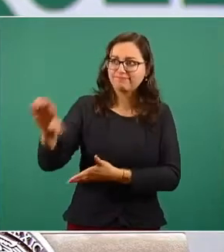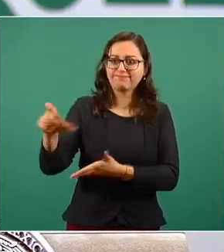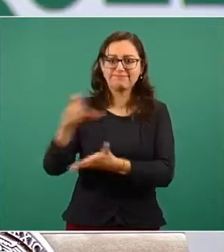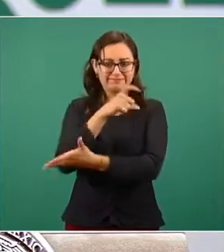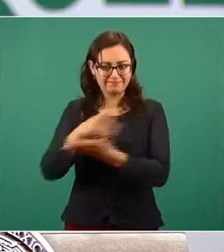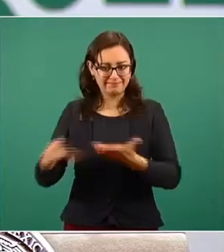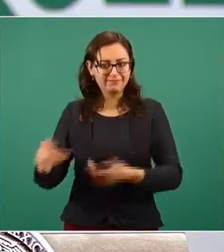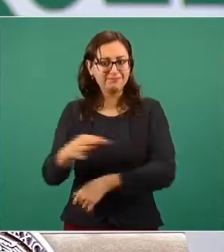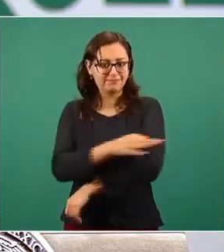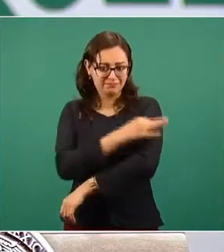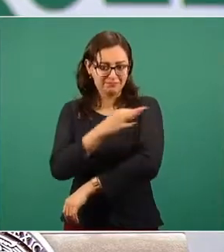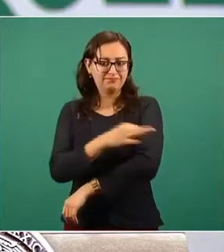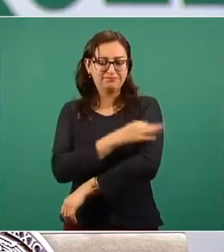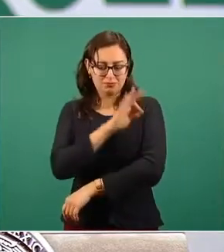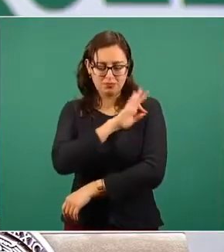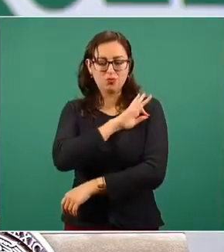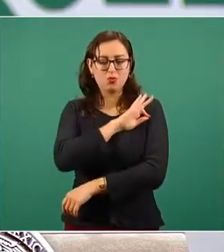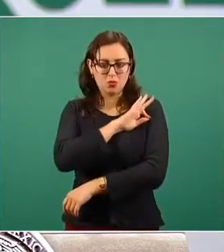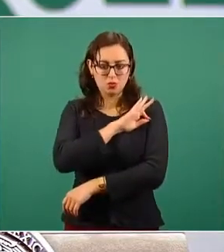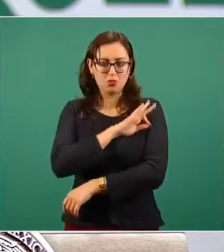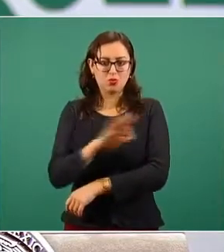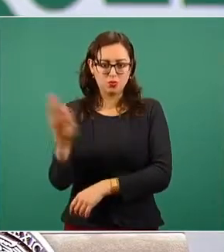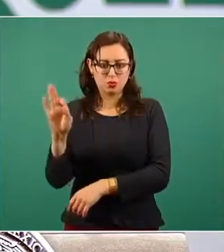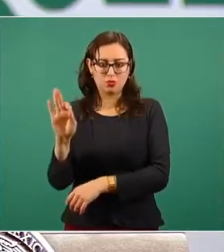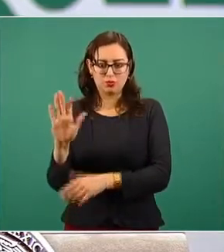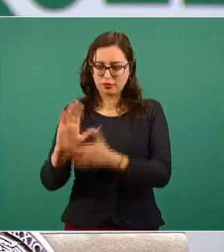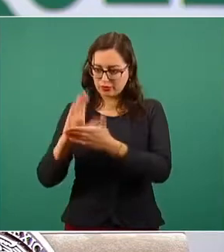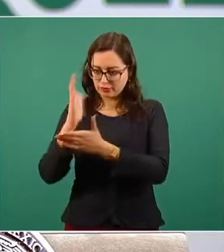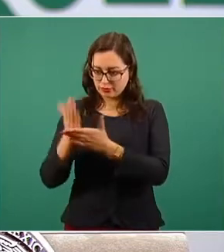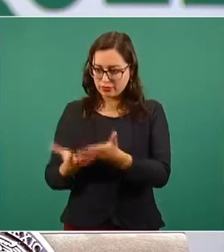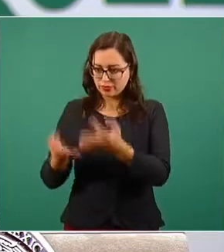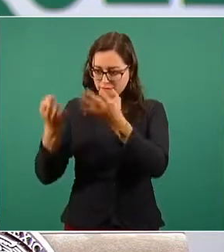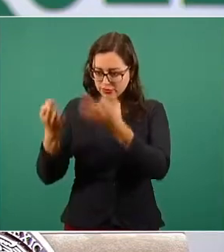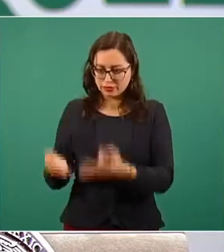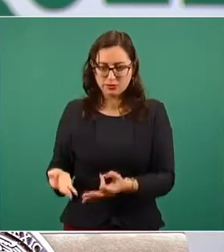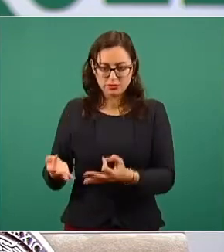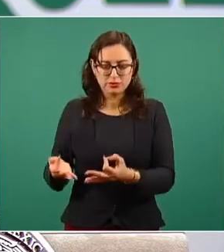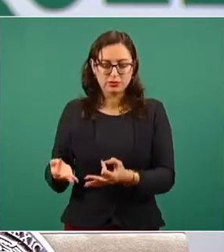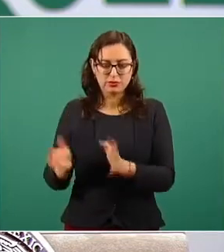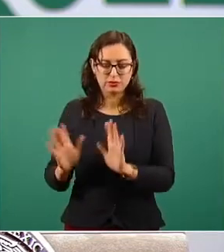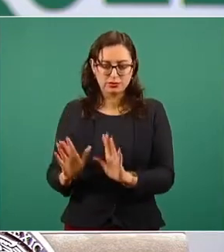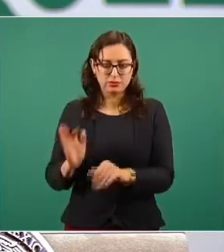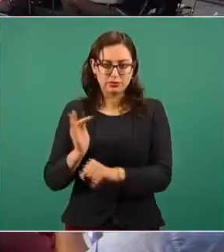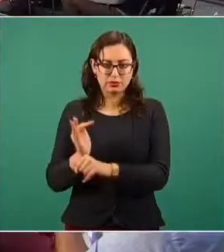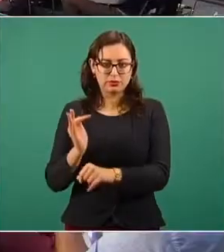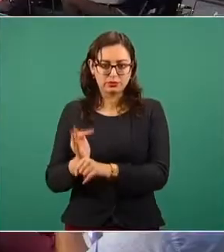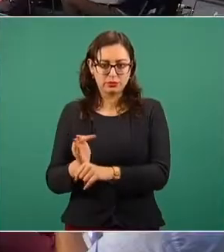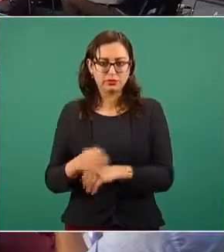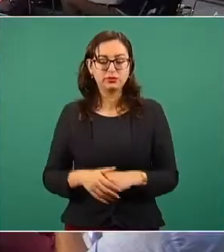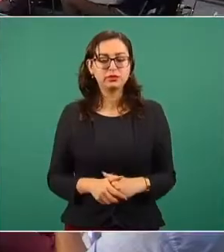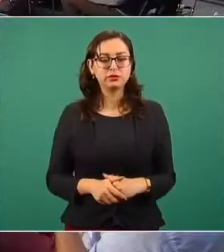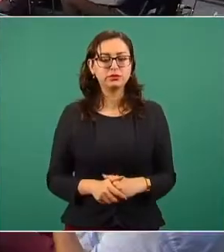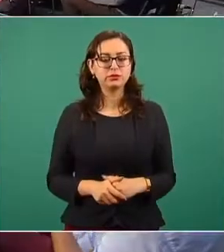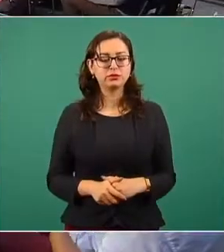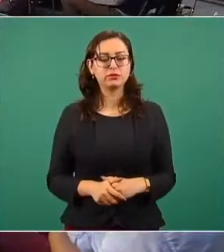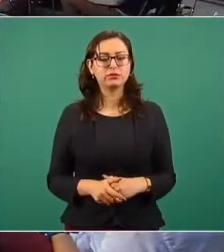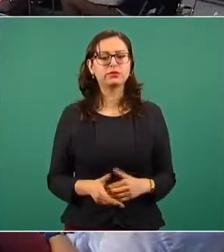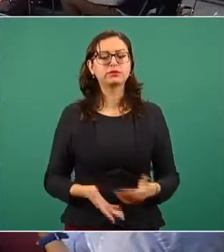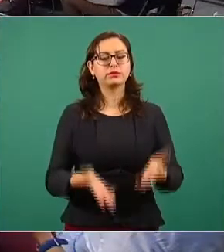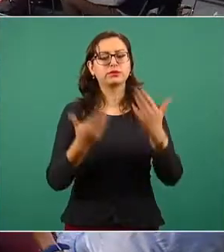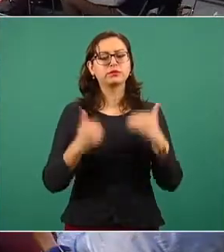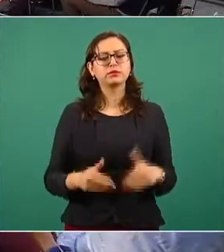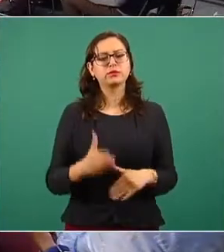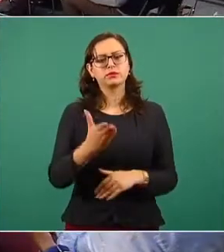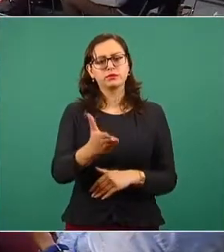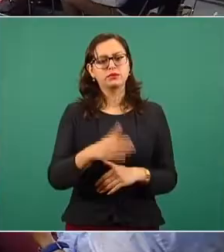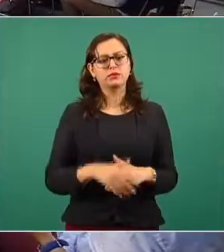vacuna en cuanto firmemos y nos hagamos de un contrato como de esta naturaleza del que estamos hablando. Y finalmente, titular